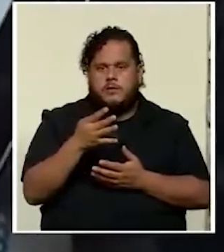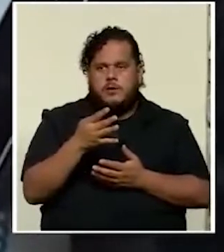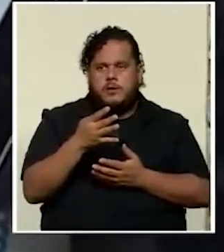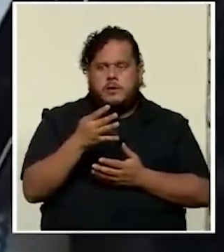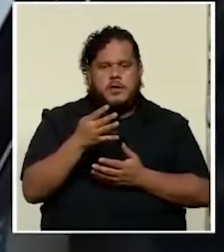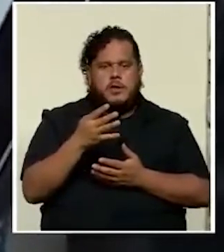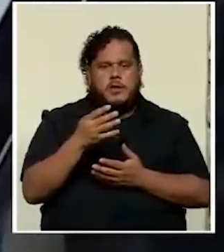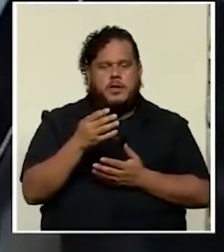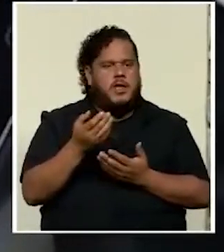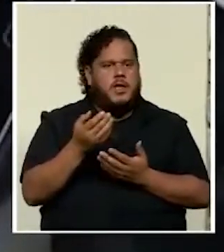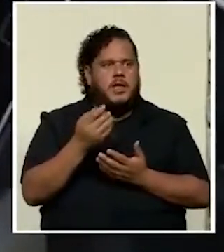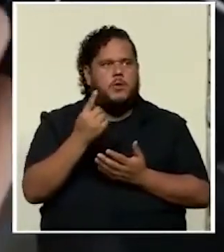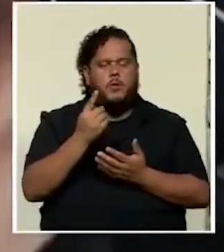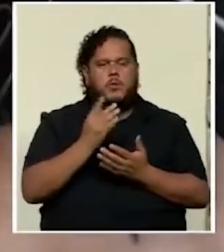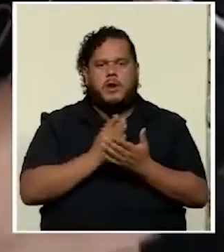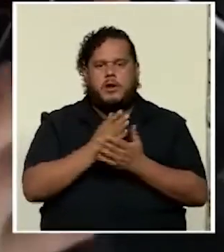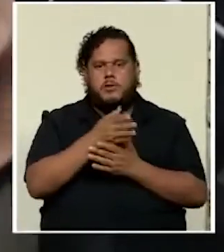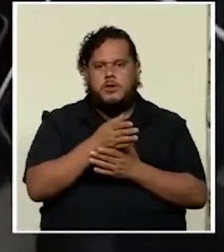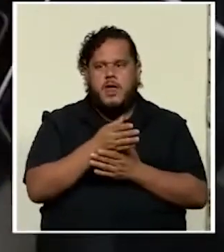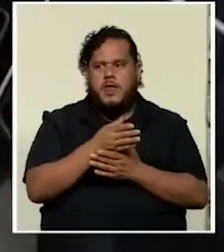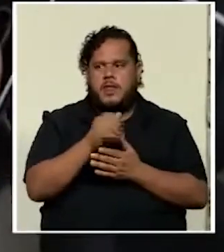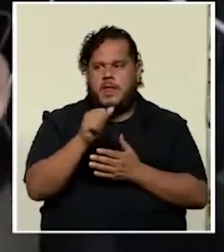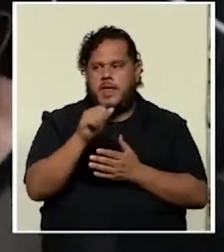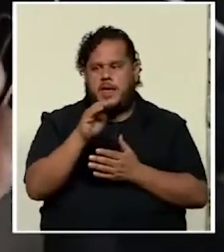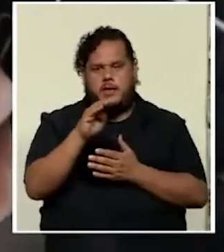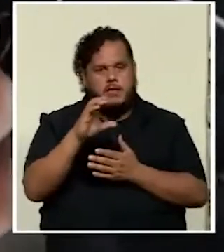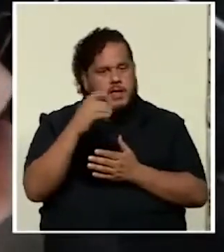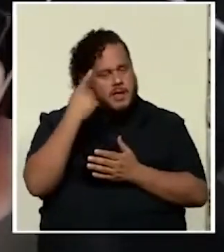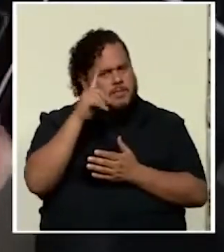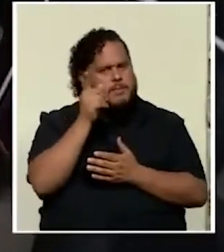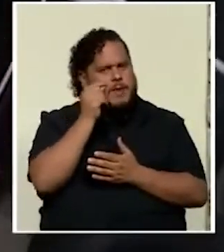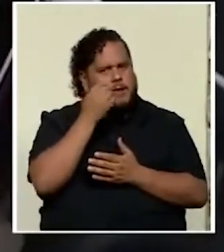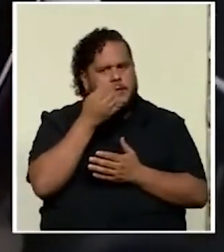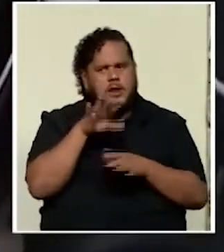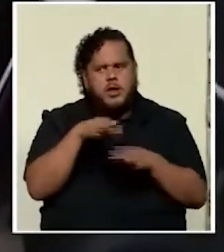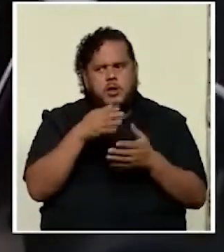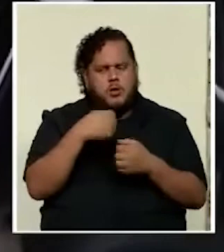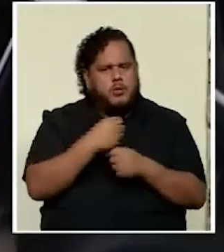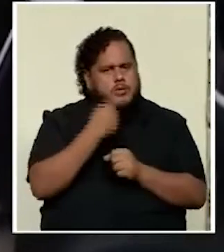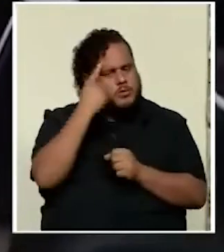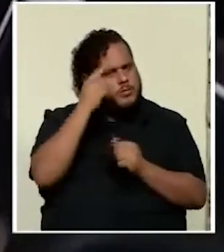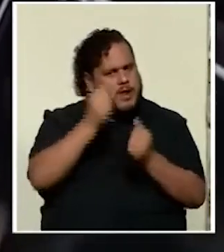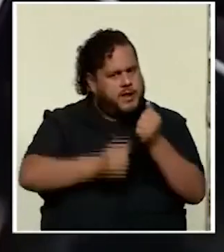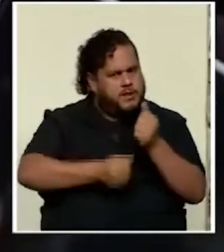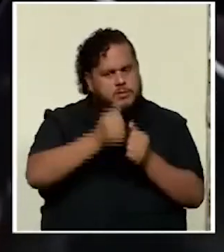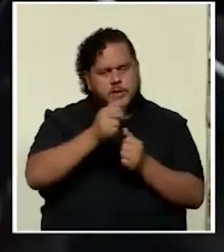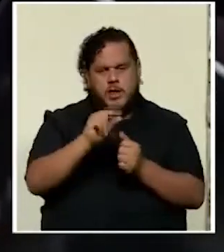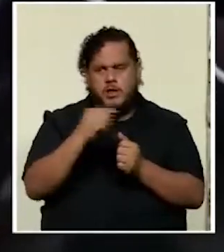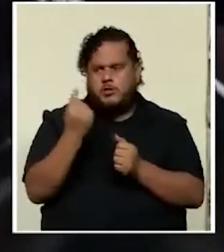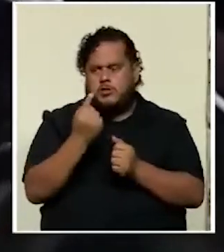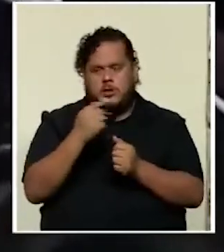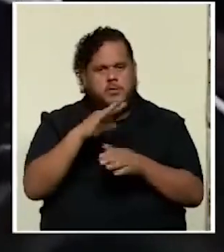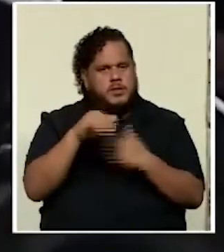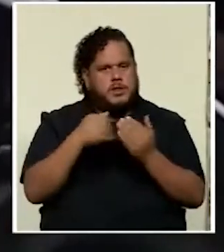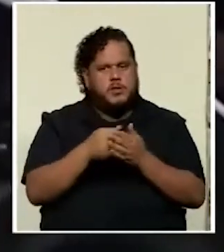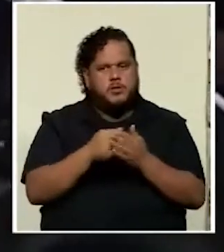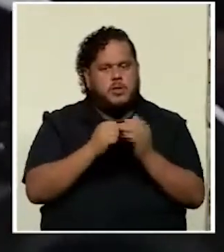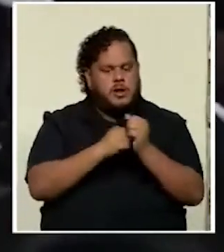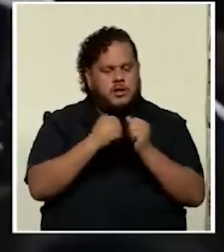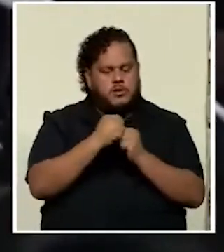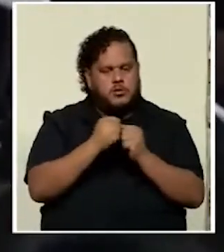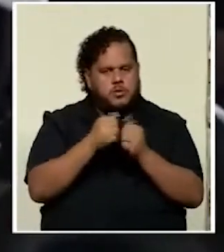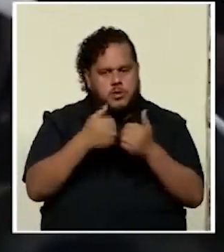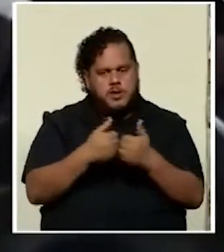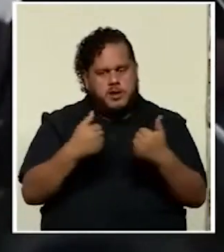cruzada, perdón, nacional de alfabetización para ver cómo hacemos para superar no solamente toda la estructura de la brecha